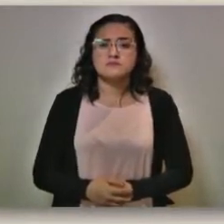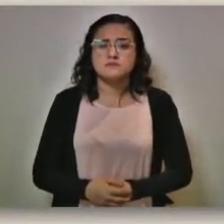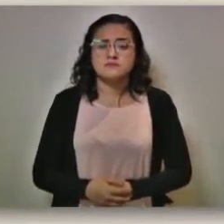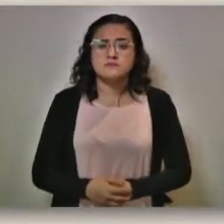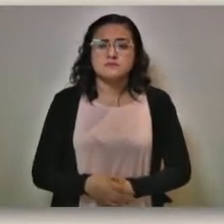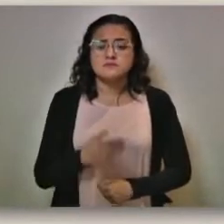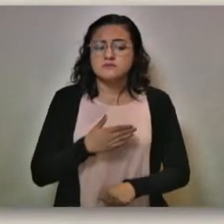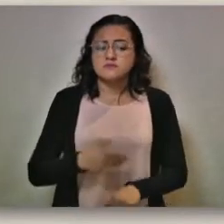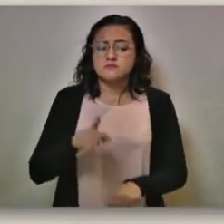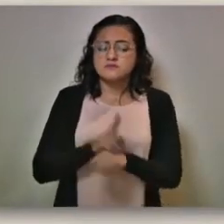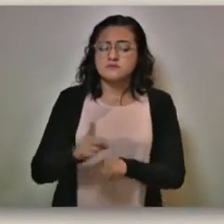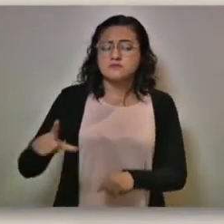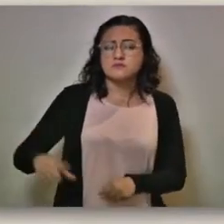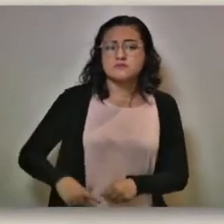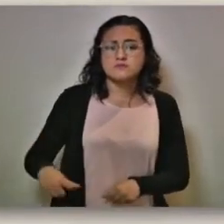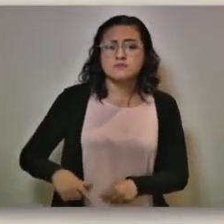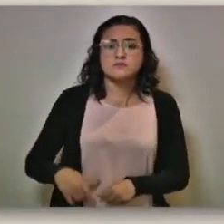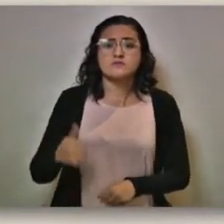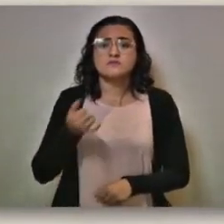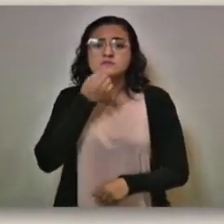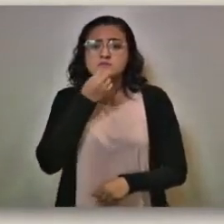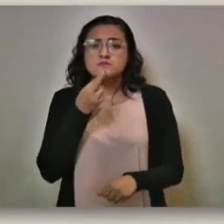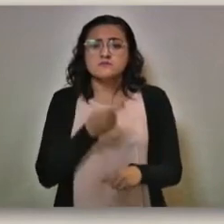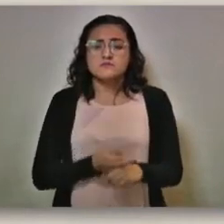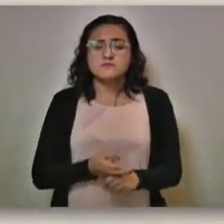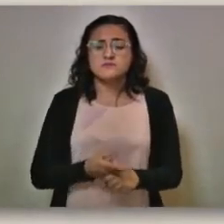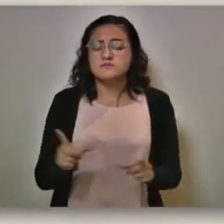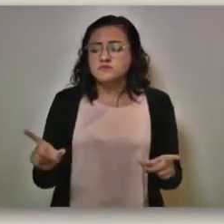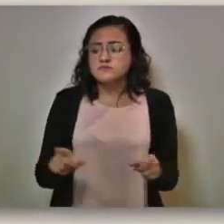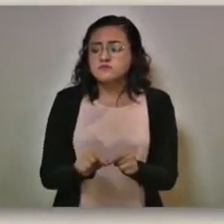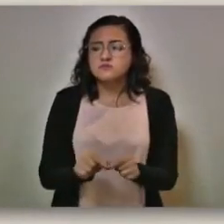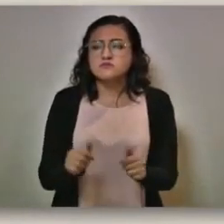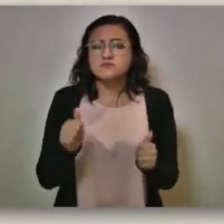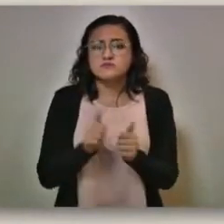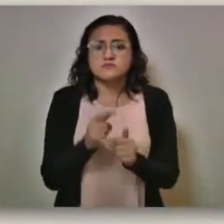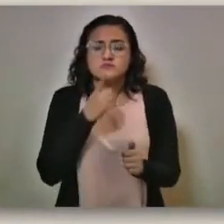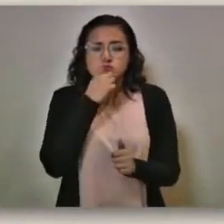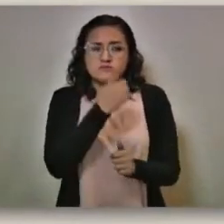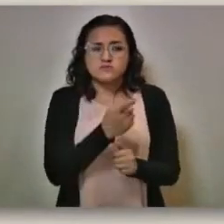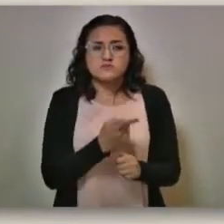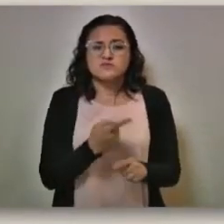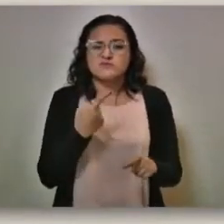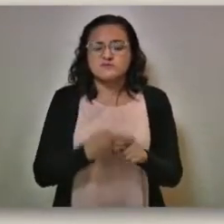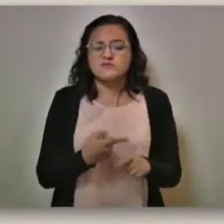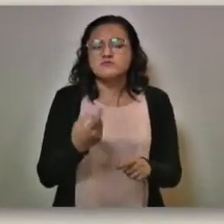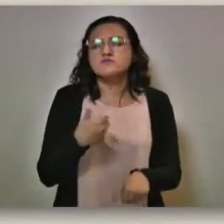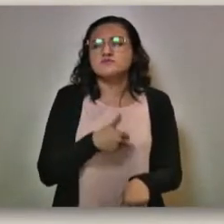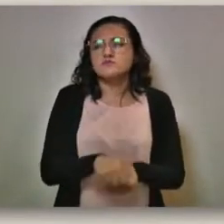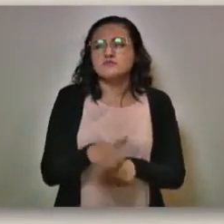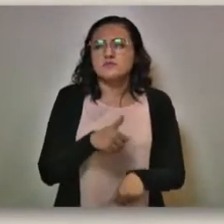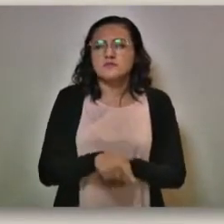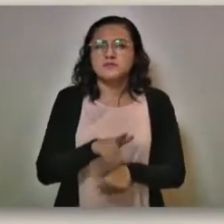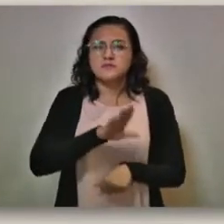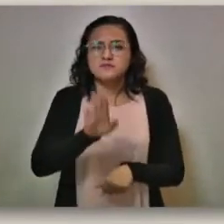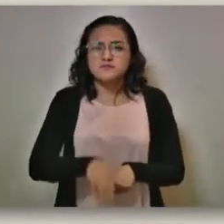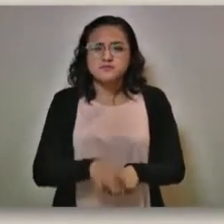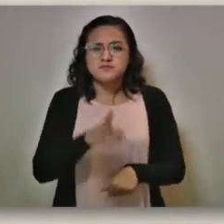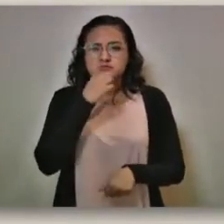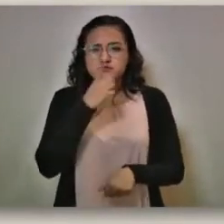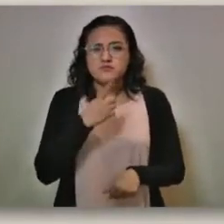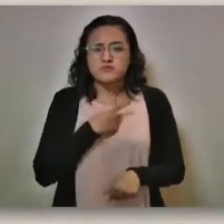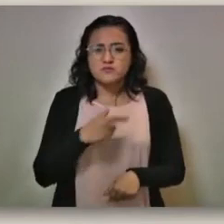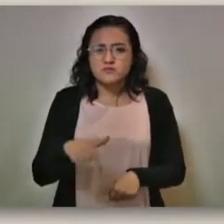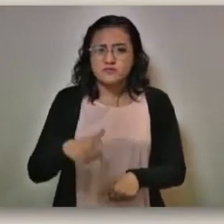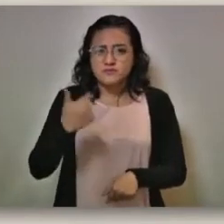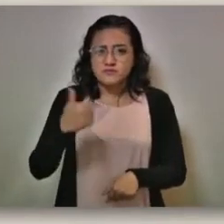Buenos días, gobernador, secretarios. Nada más, continuando con la precisión de las cifras, de los muertos nos mencionaban